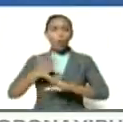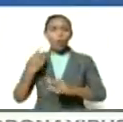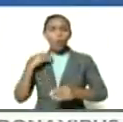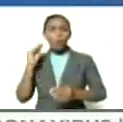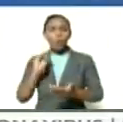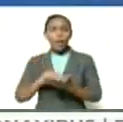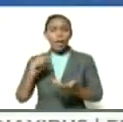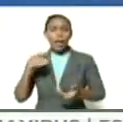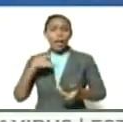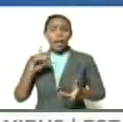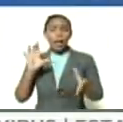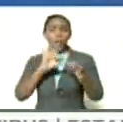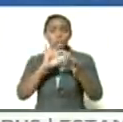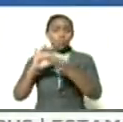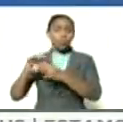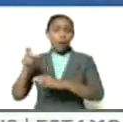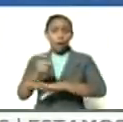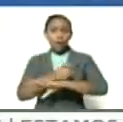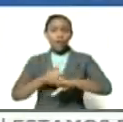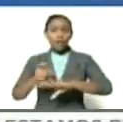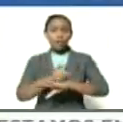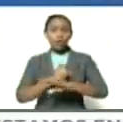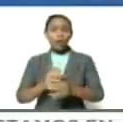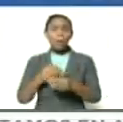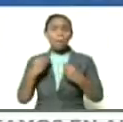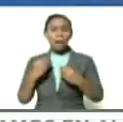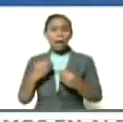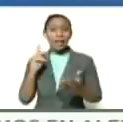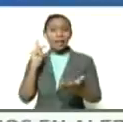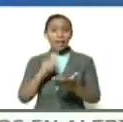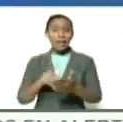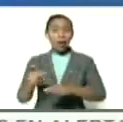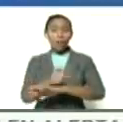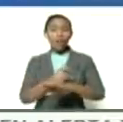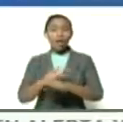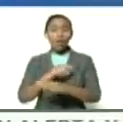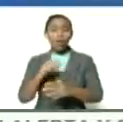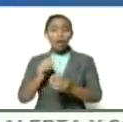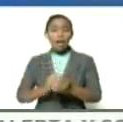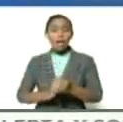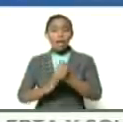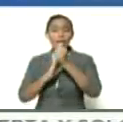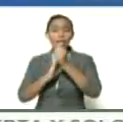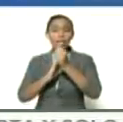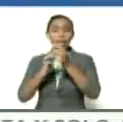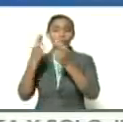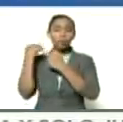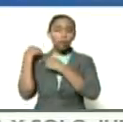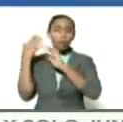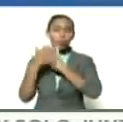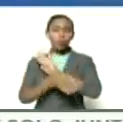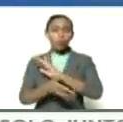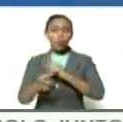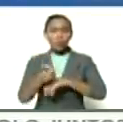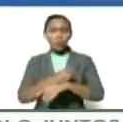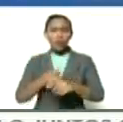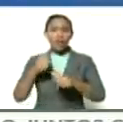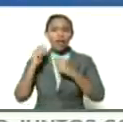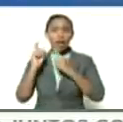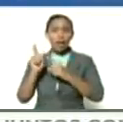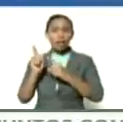articular las gobernaciones para el que llegue gobernador o gobernadora gobierne de verdad con